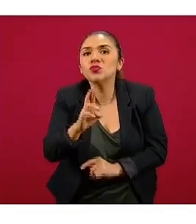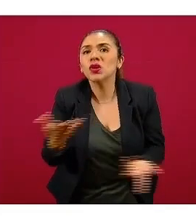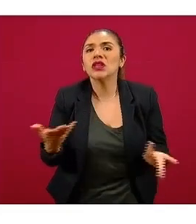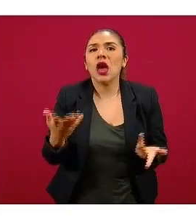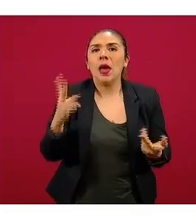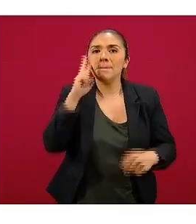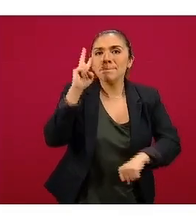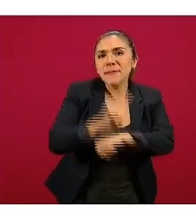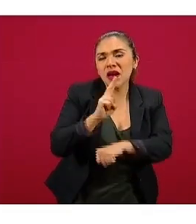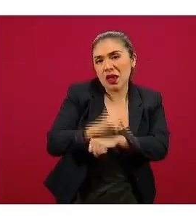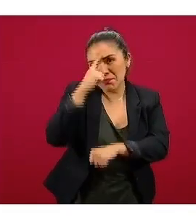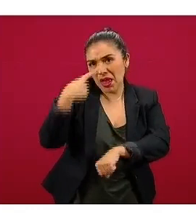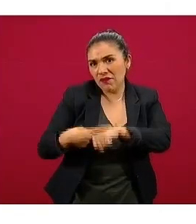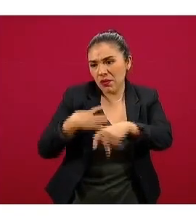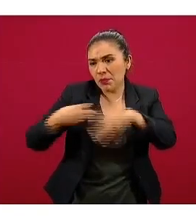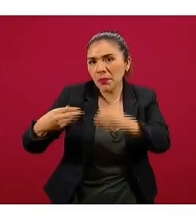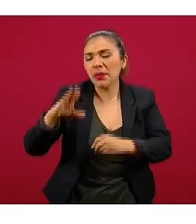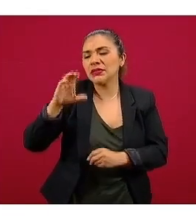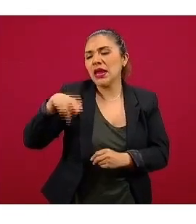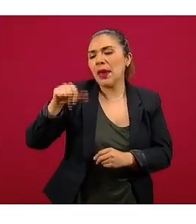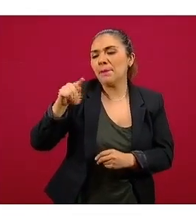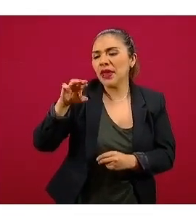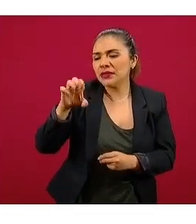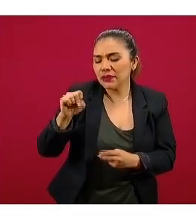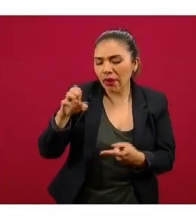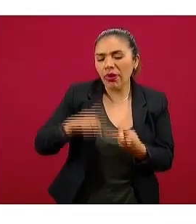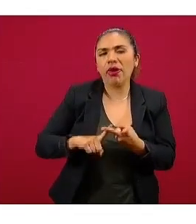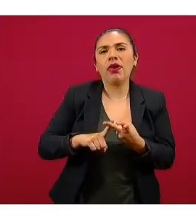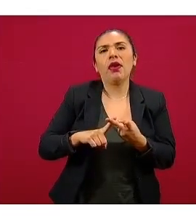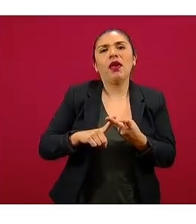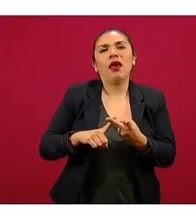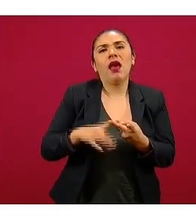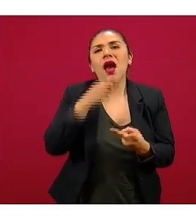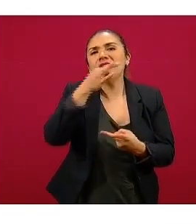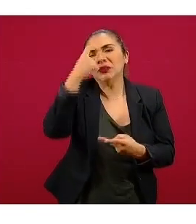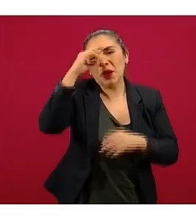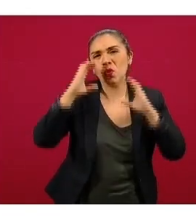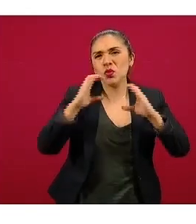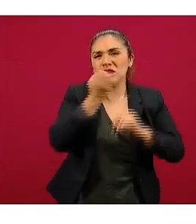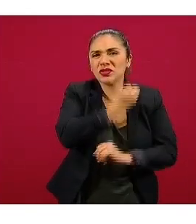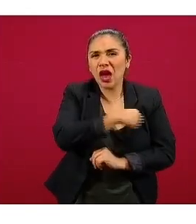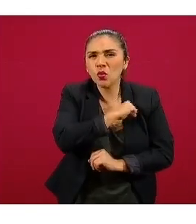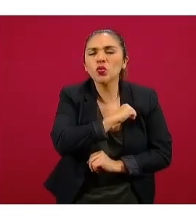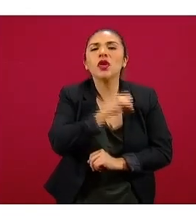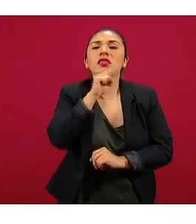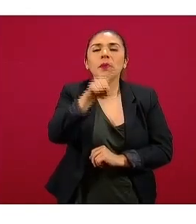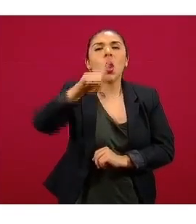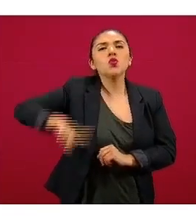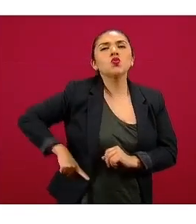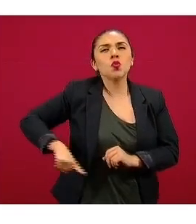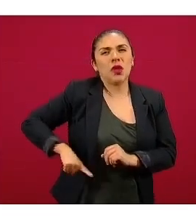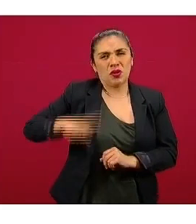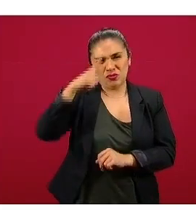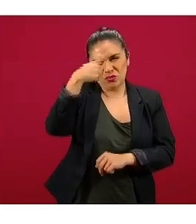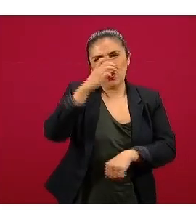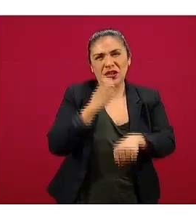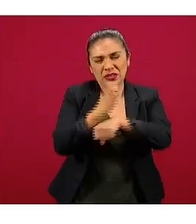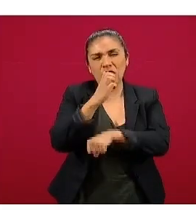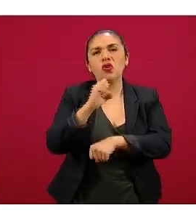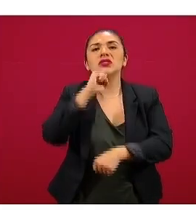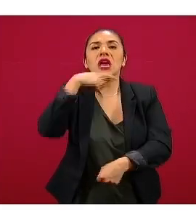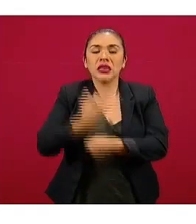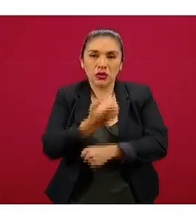epidemiológica, senaprece, promoción de la salud y por parte del gobierno estatal participó su secretario de salud, su